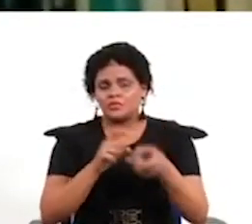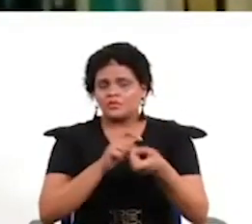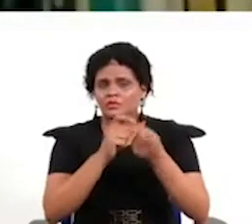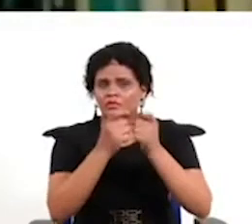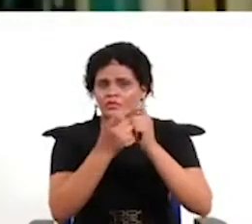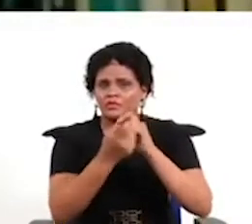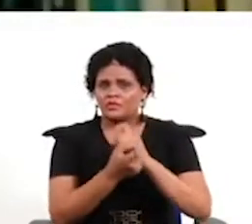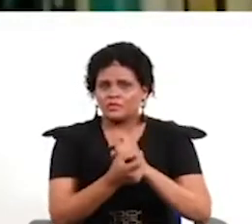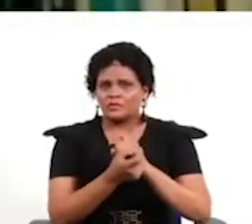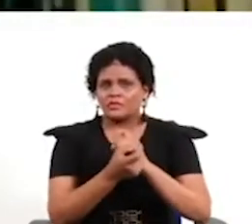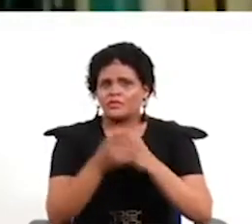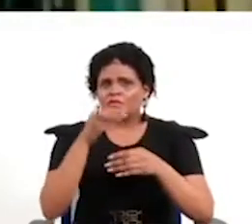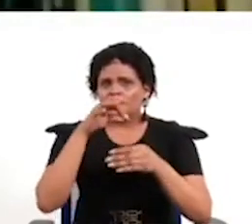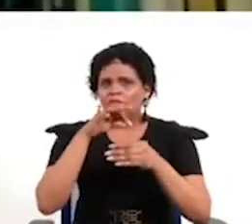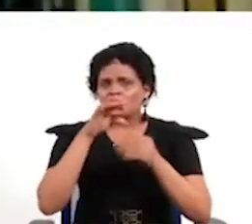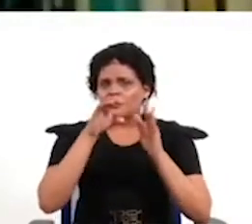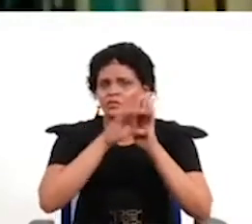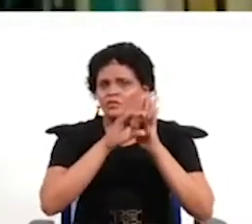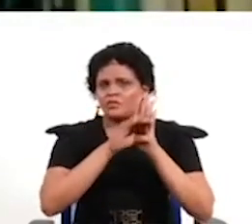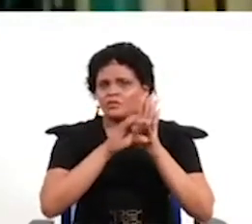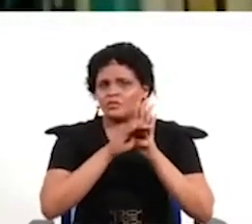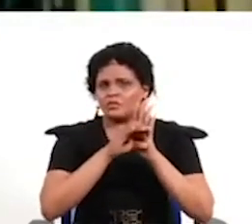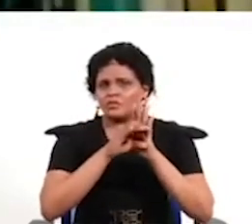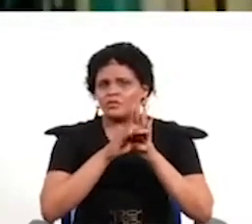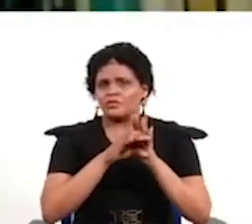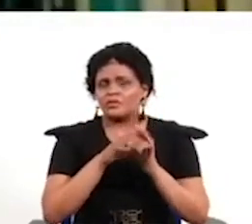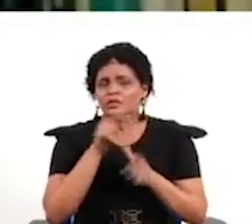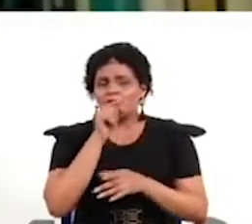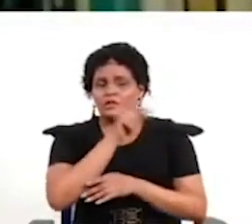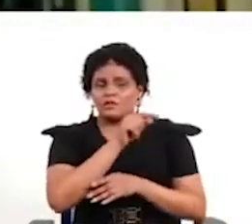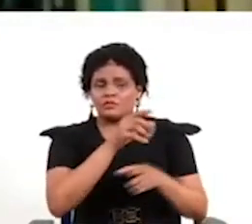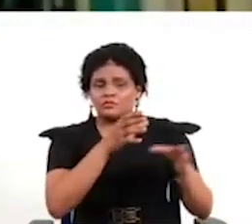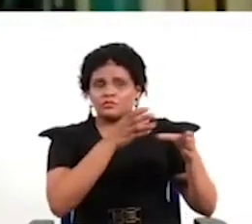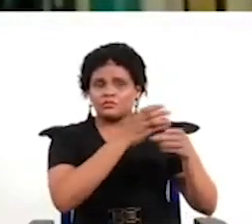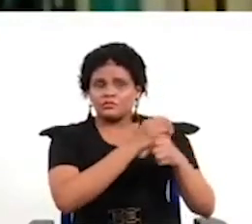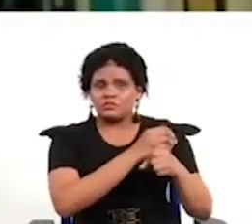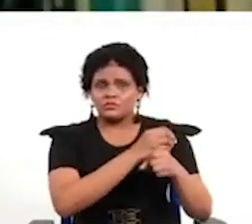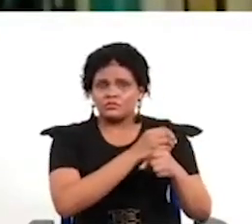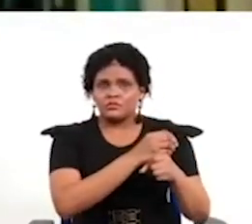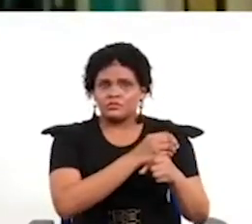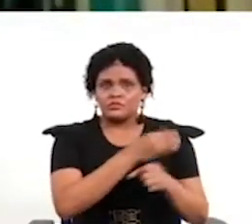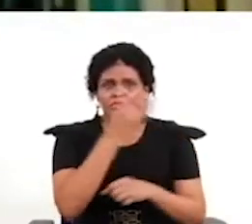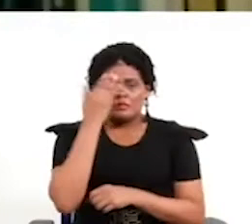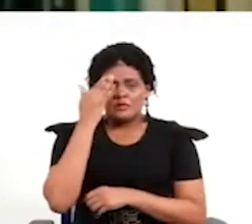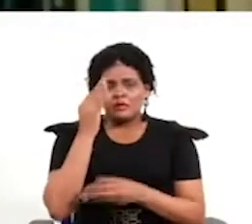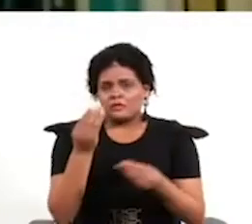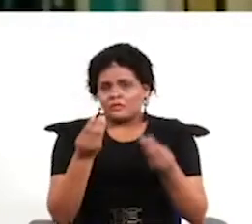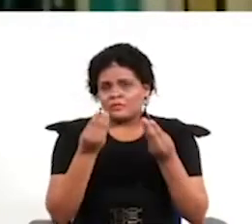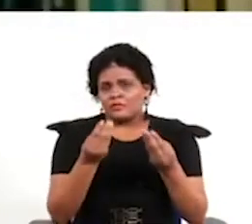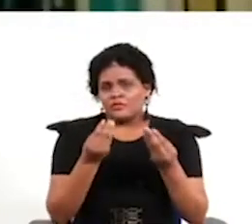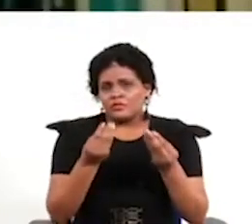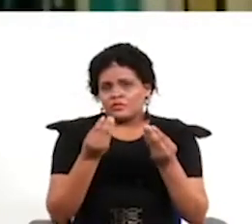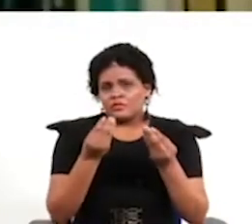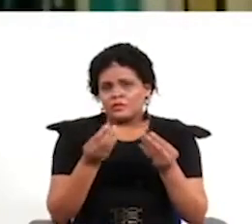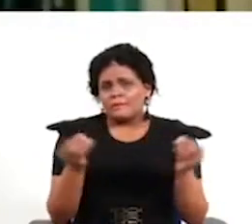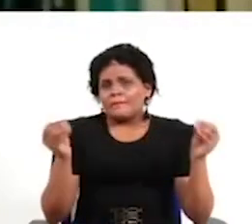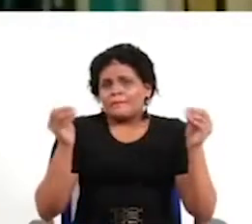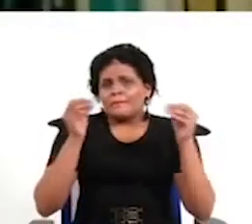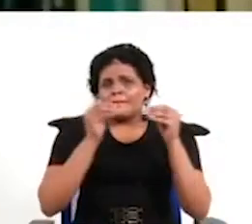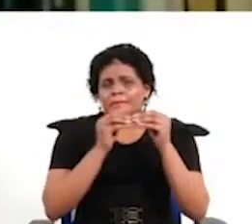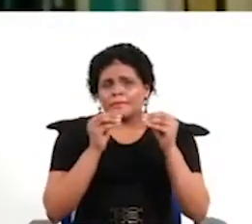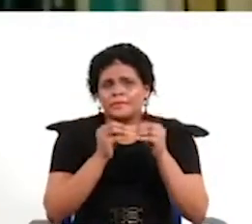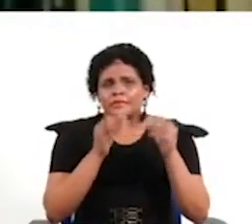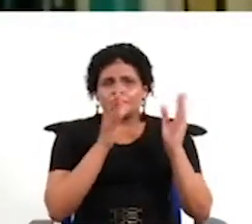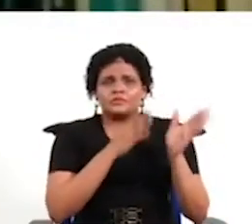parece que hay ciertos actores que sí lo harían con más fuerza entonces está como mucho más